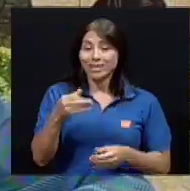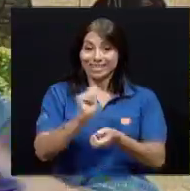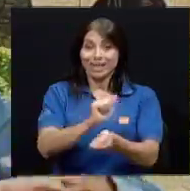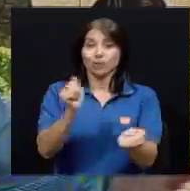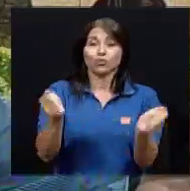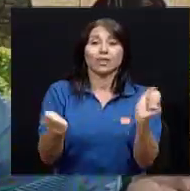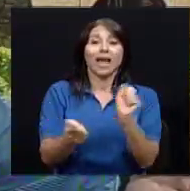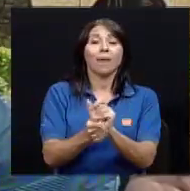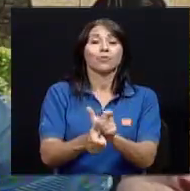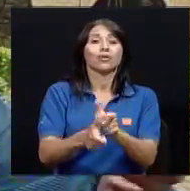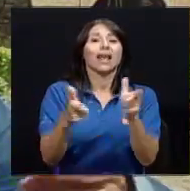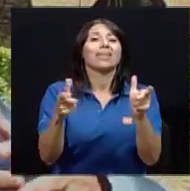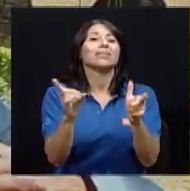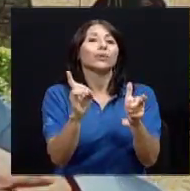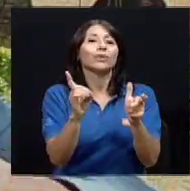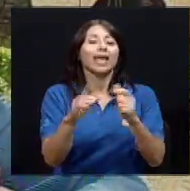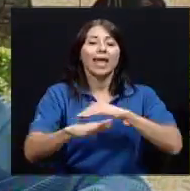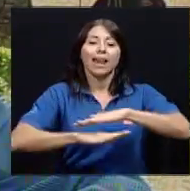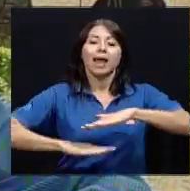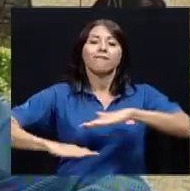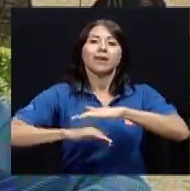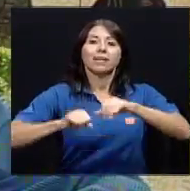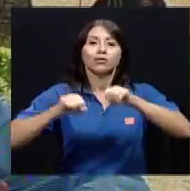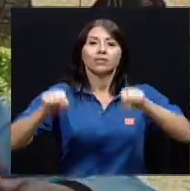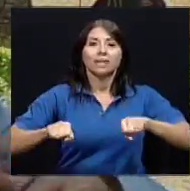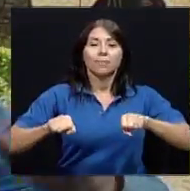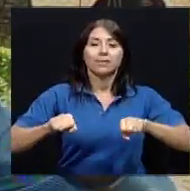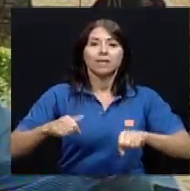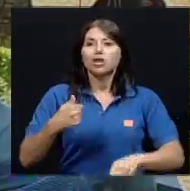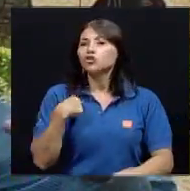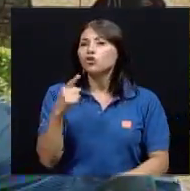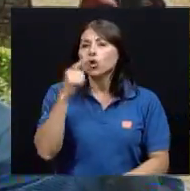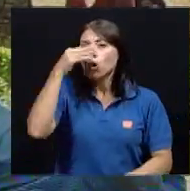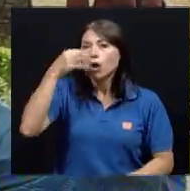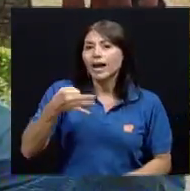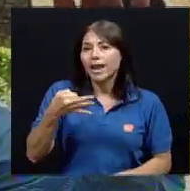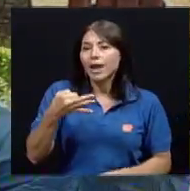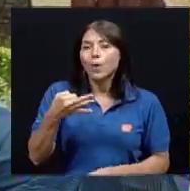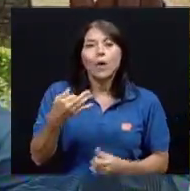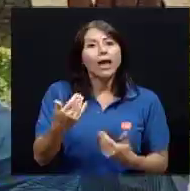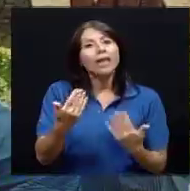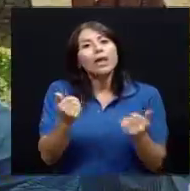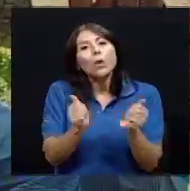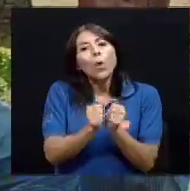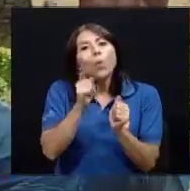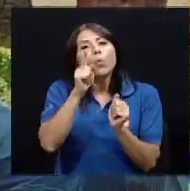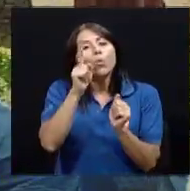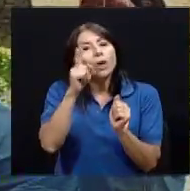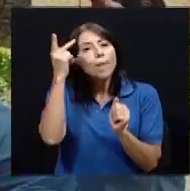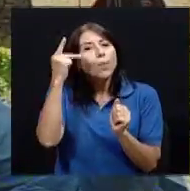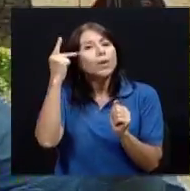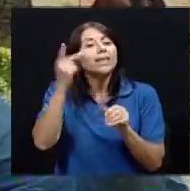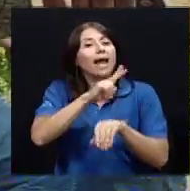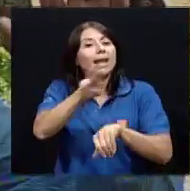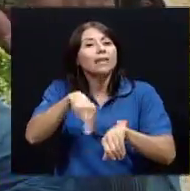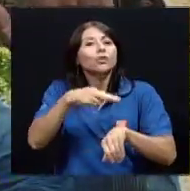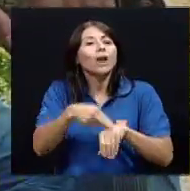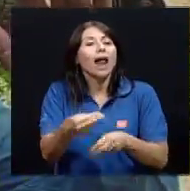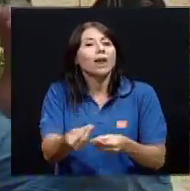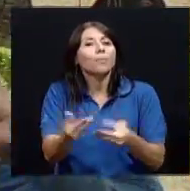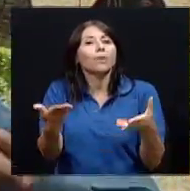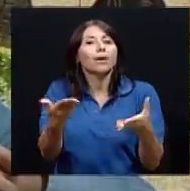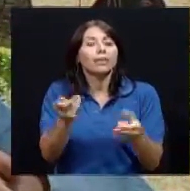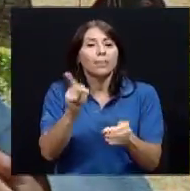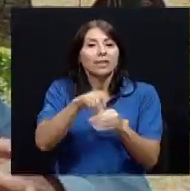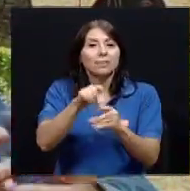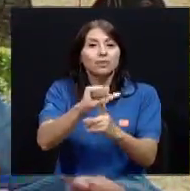cambios se dan en la base de los sistemas, ¿verdad? Yo no creo que porque hay una política de participación social, una política nacional, la gente va a comenzar